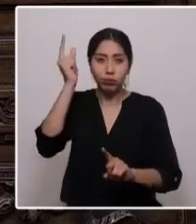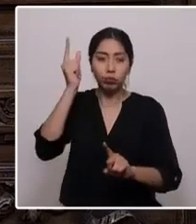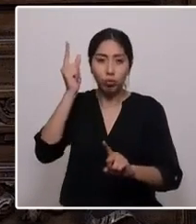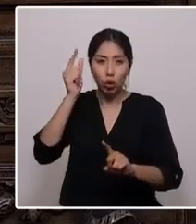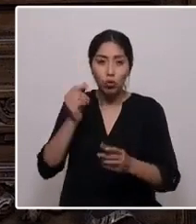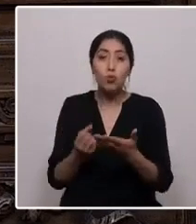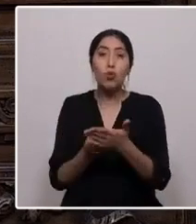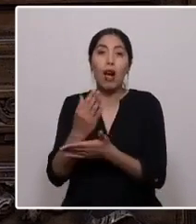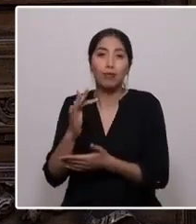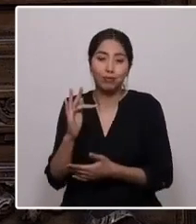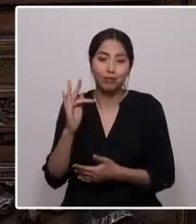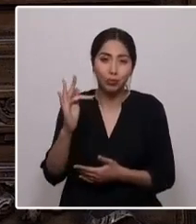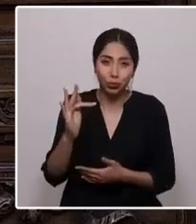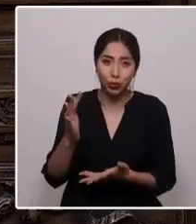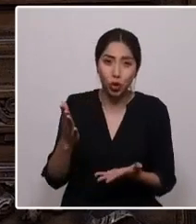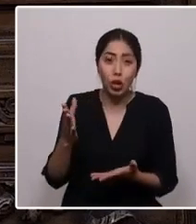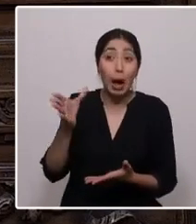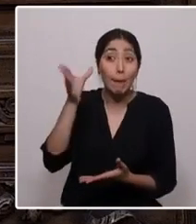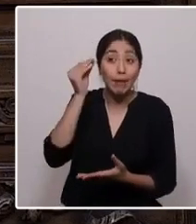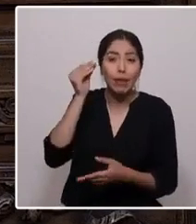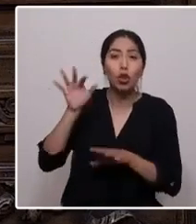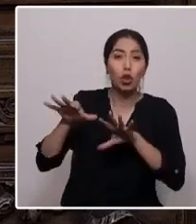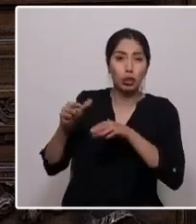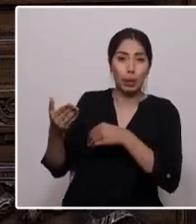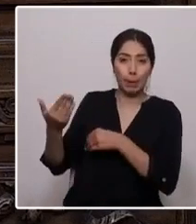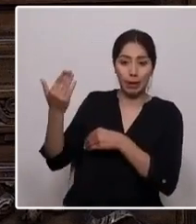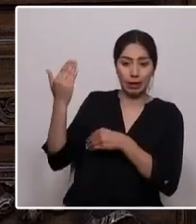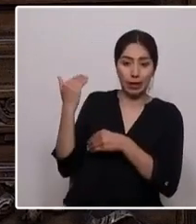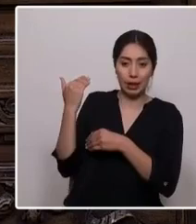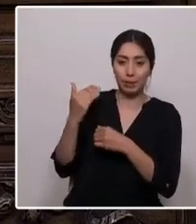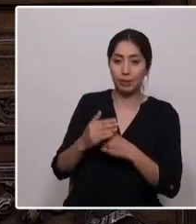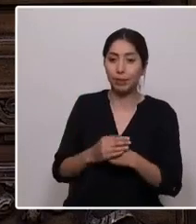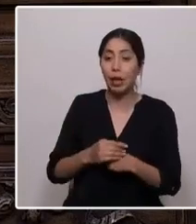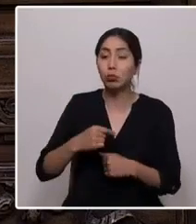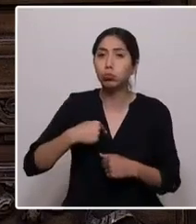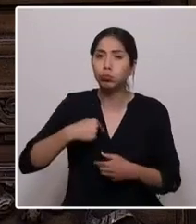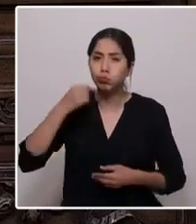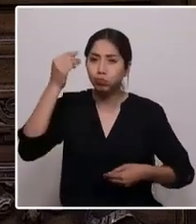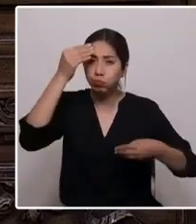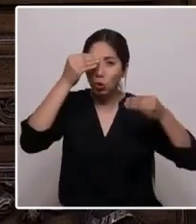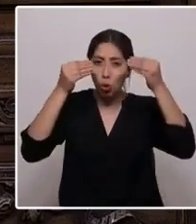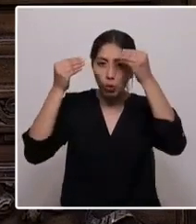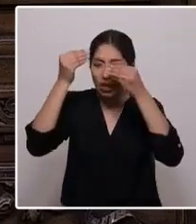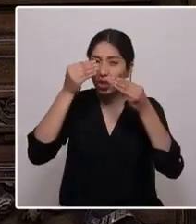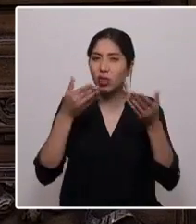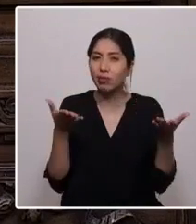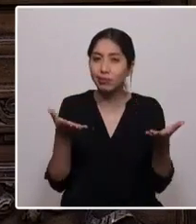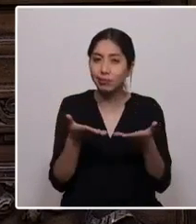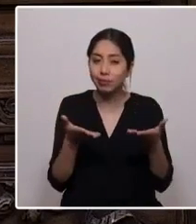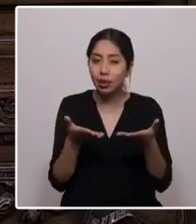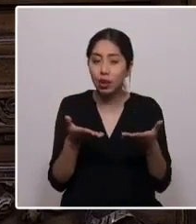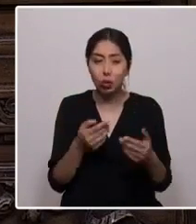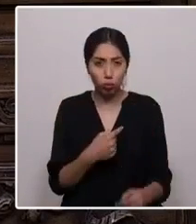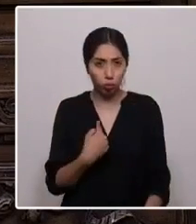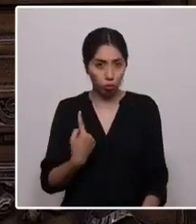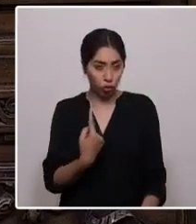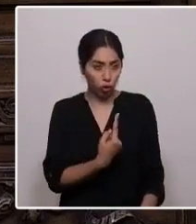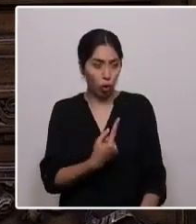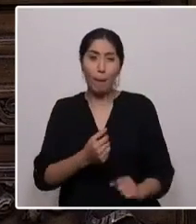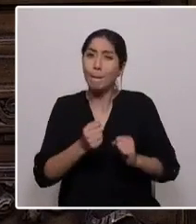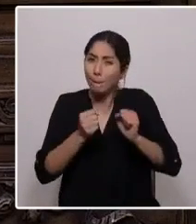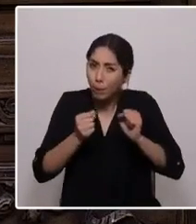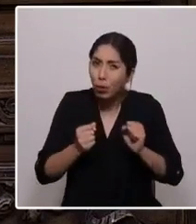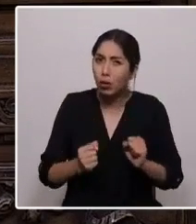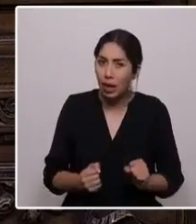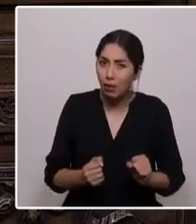En este sentido, una de mis principales preocupaciones reside en si seremos capaces de soltar aquella